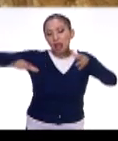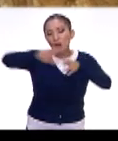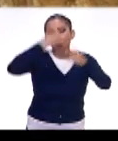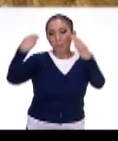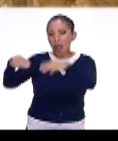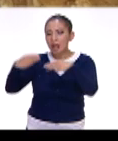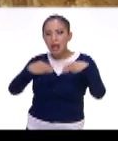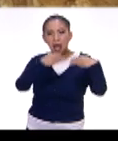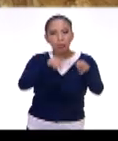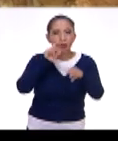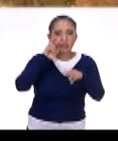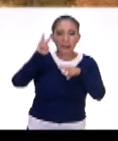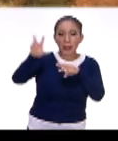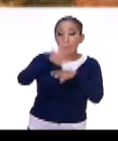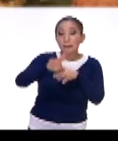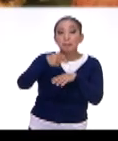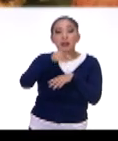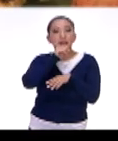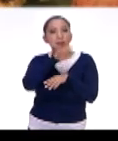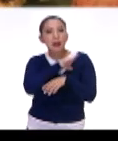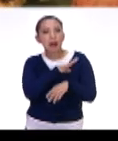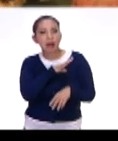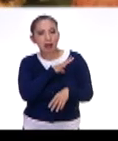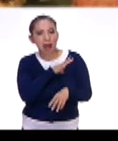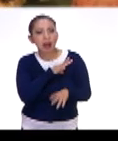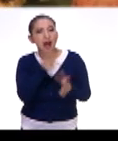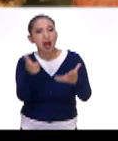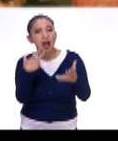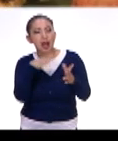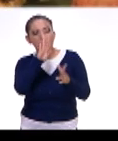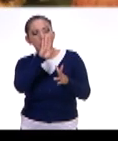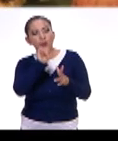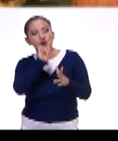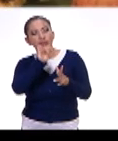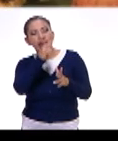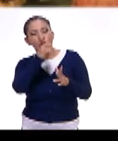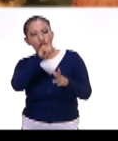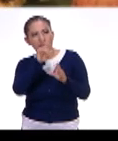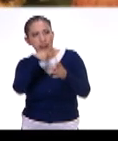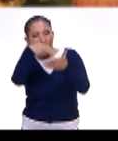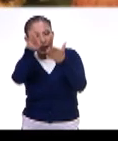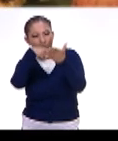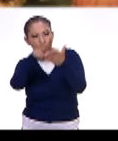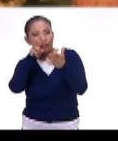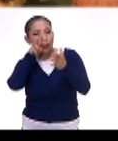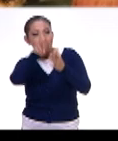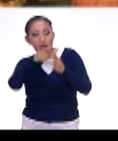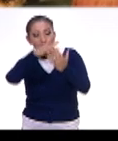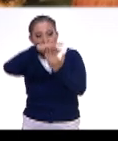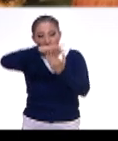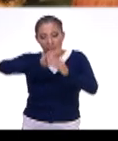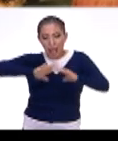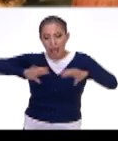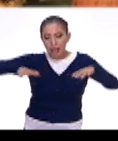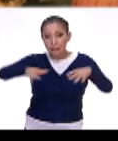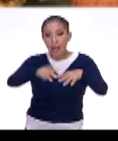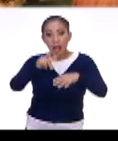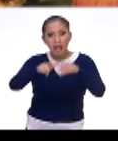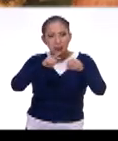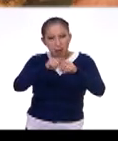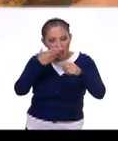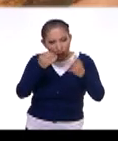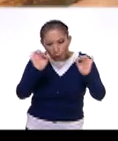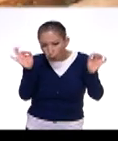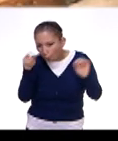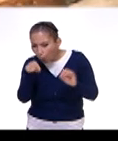mercado que está por allá. Pero también están los bodegones, que nos muestran cómo la mesa ya dejó de tener insectos en algún